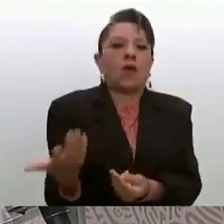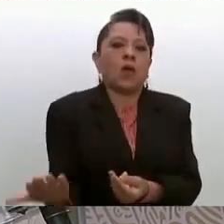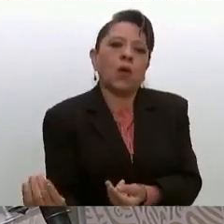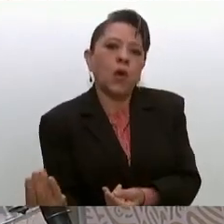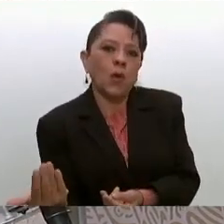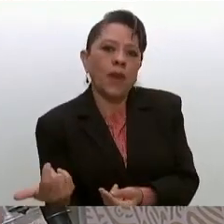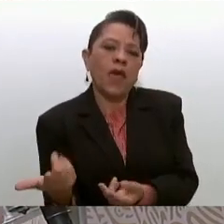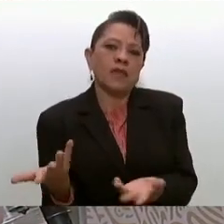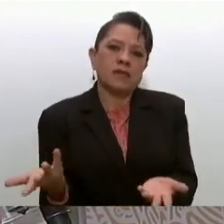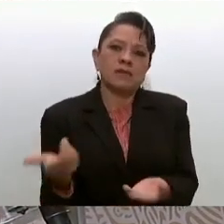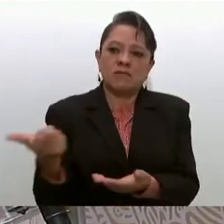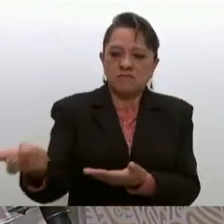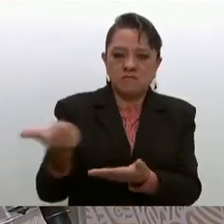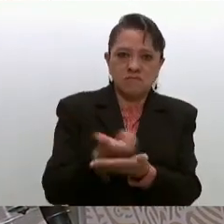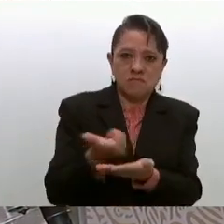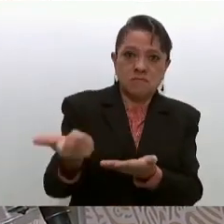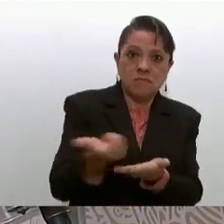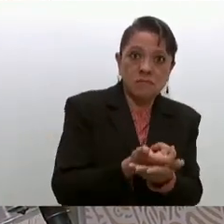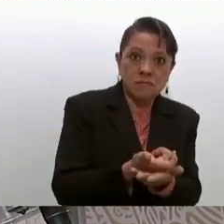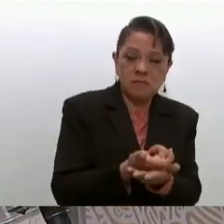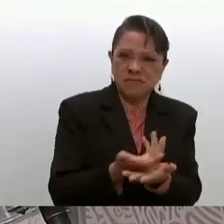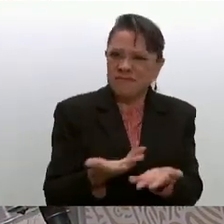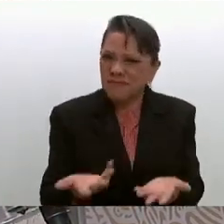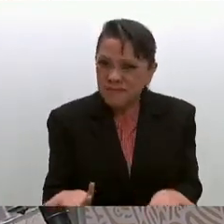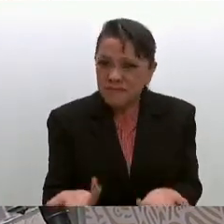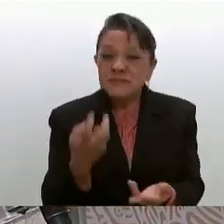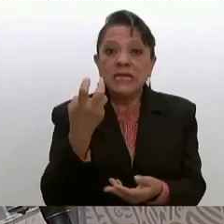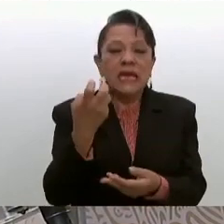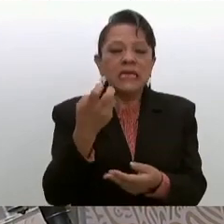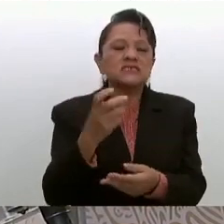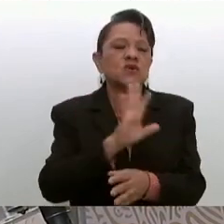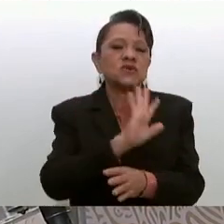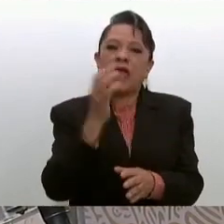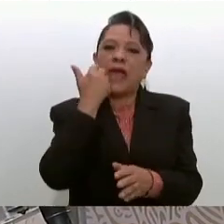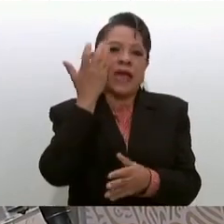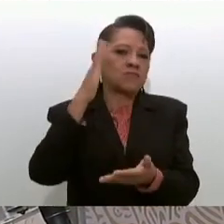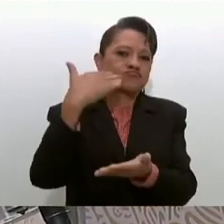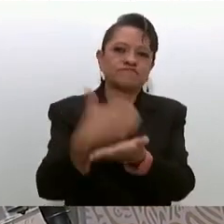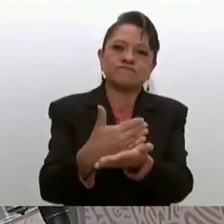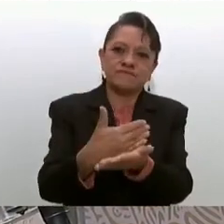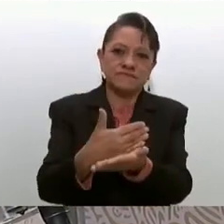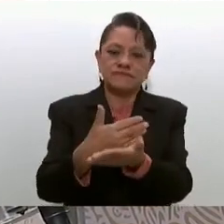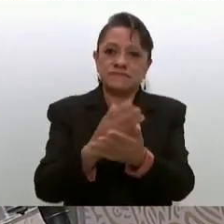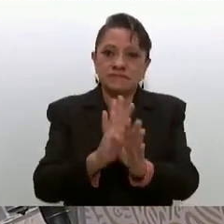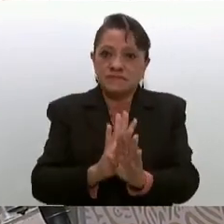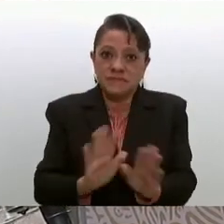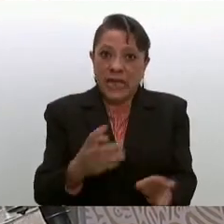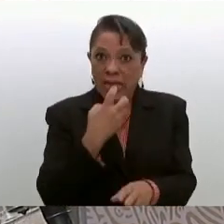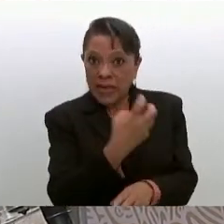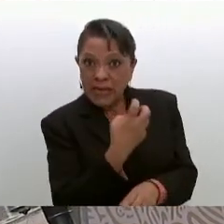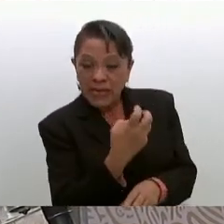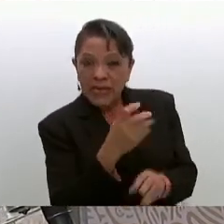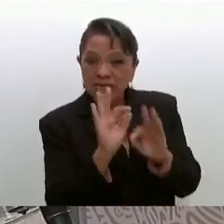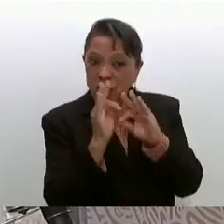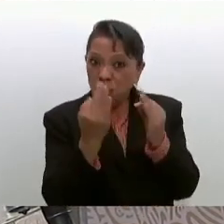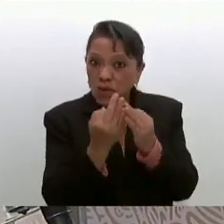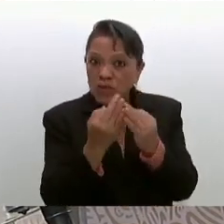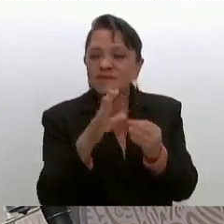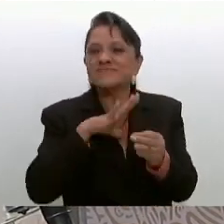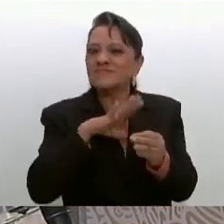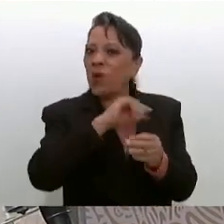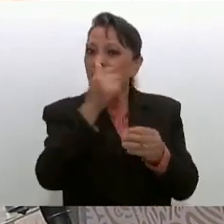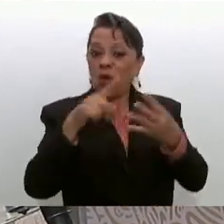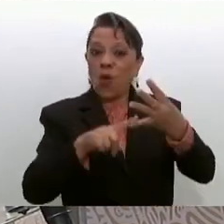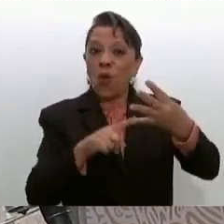o no se atendía o se cobraba. Y eso es lo que queremos detener, porque además ese modelo tenía un cuarto elemento muy